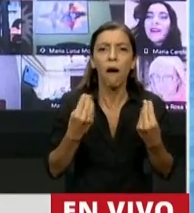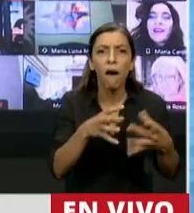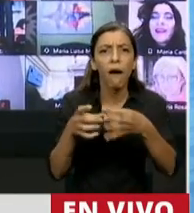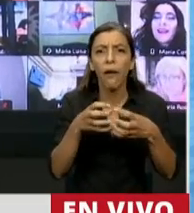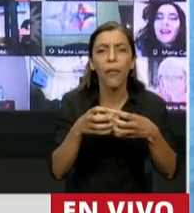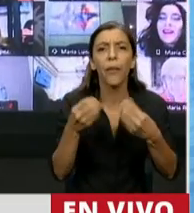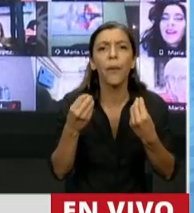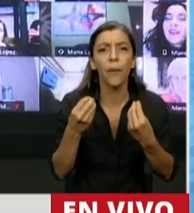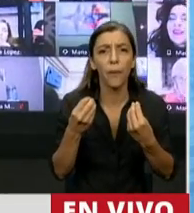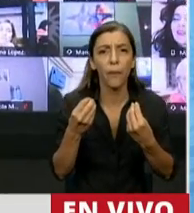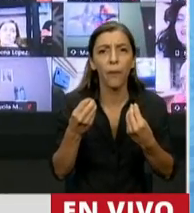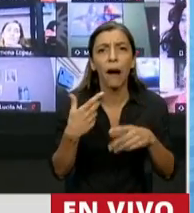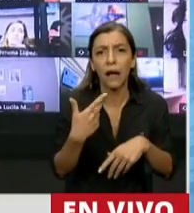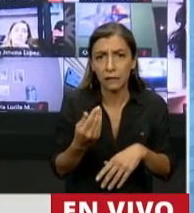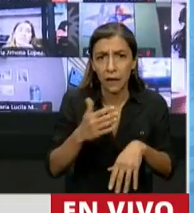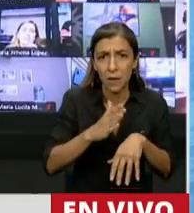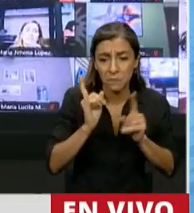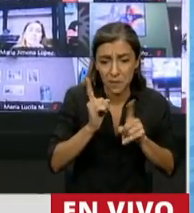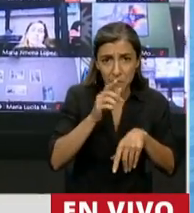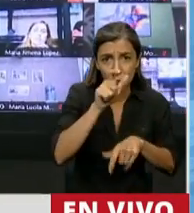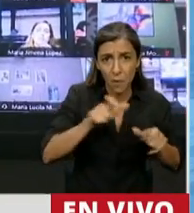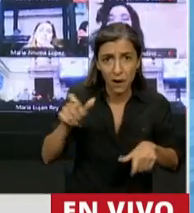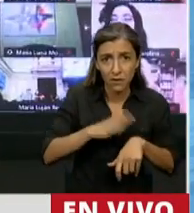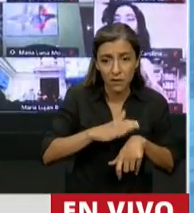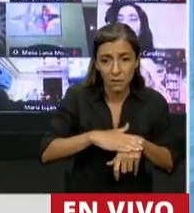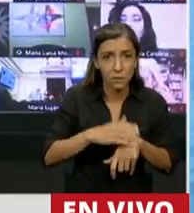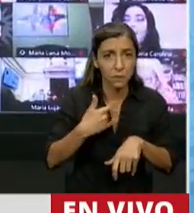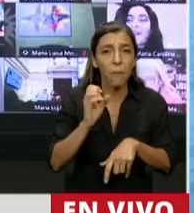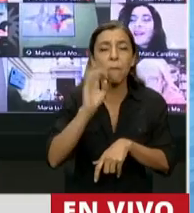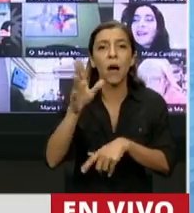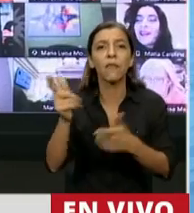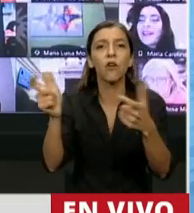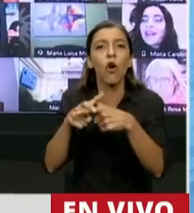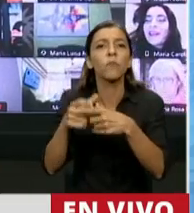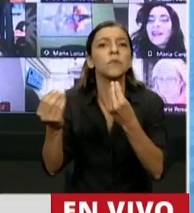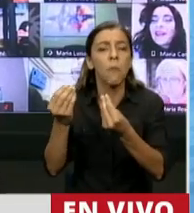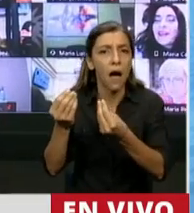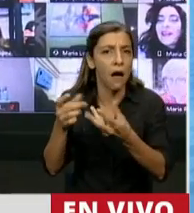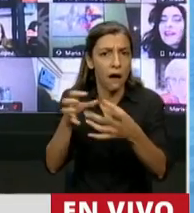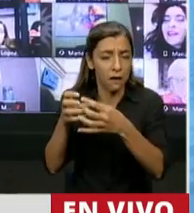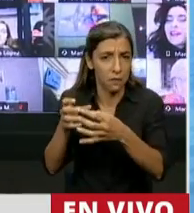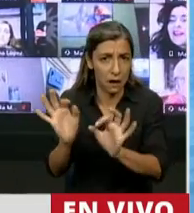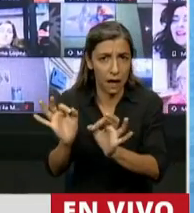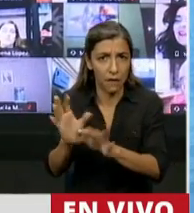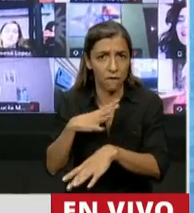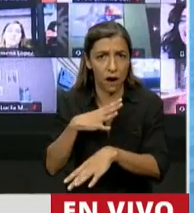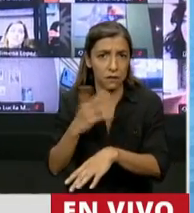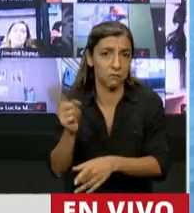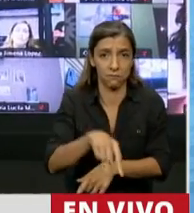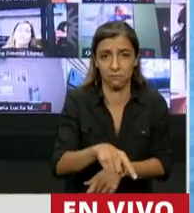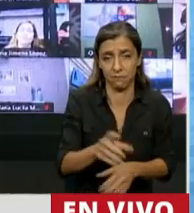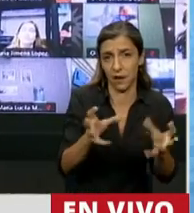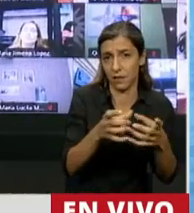a la Comisión de Legislación Penal, para que sea tratado. Indudablemente, el propio